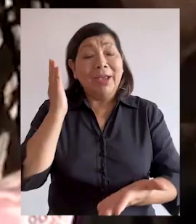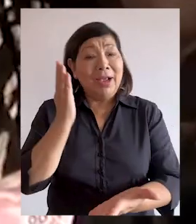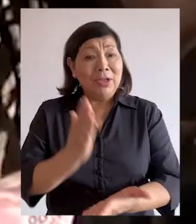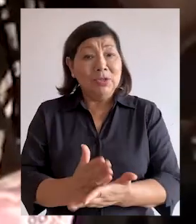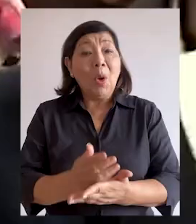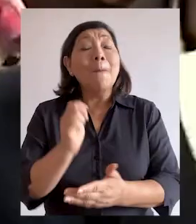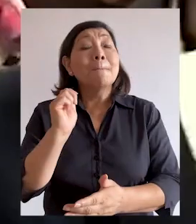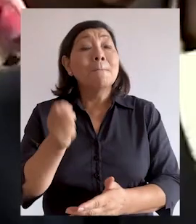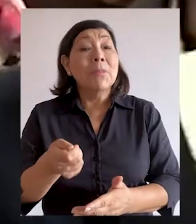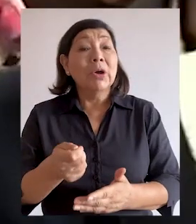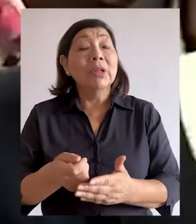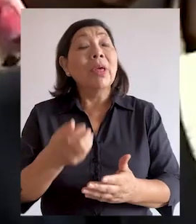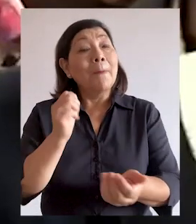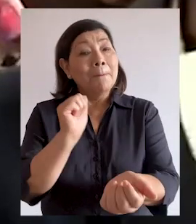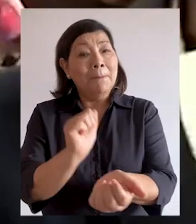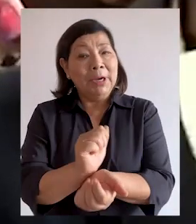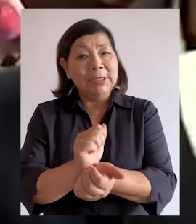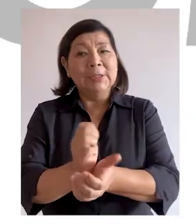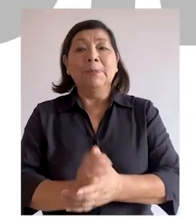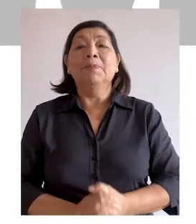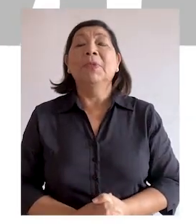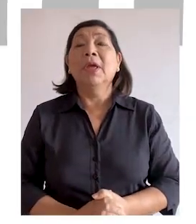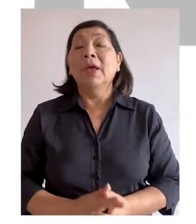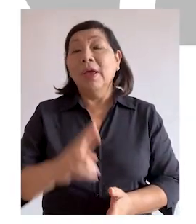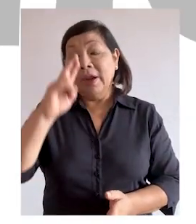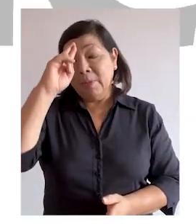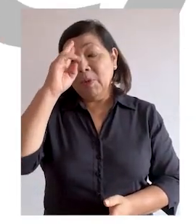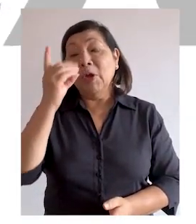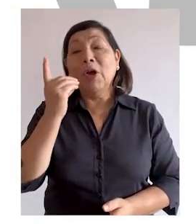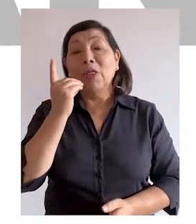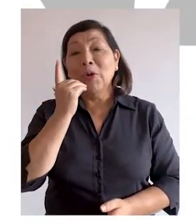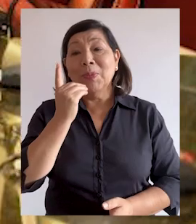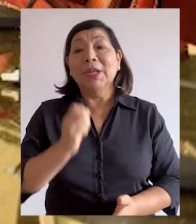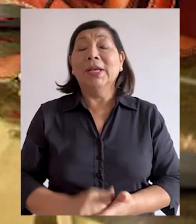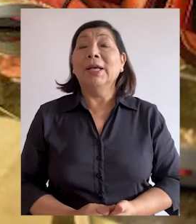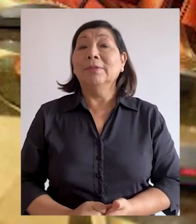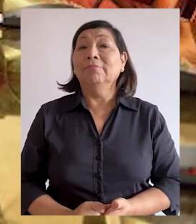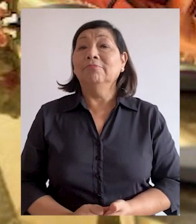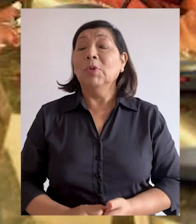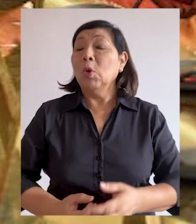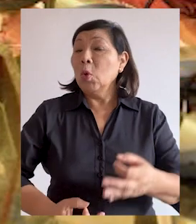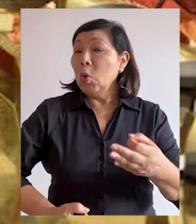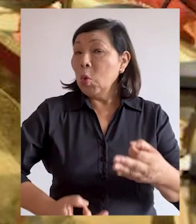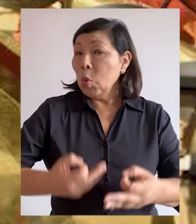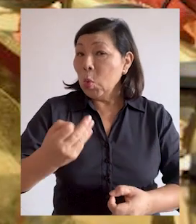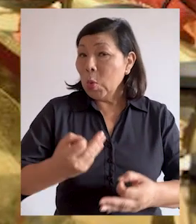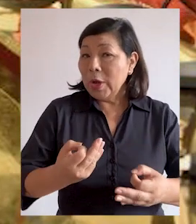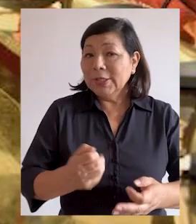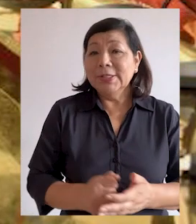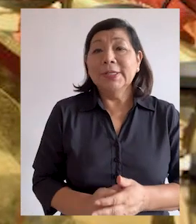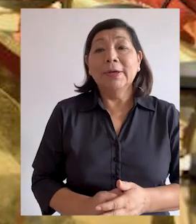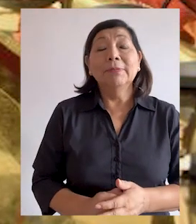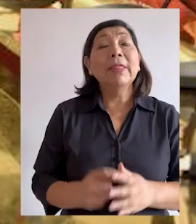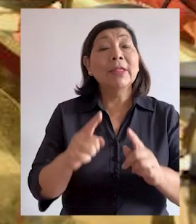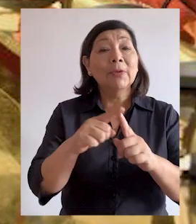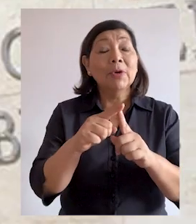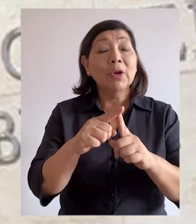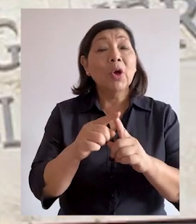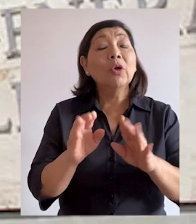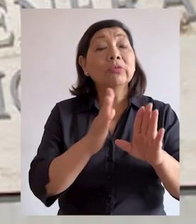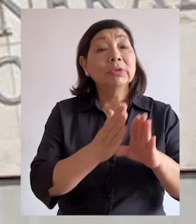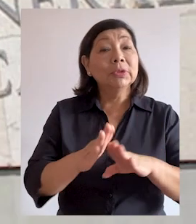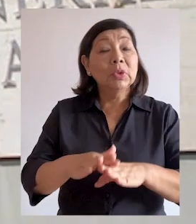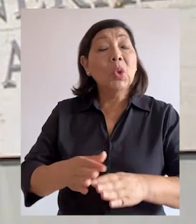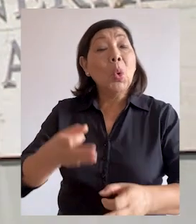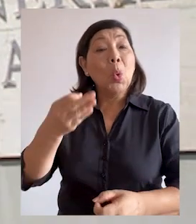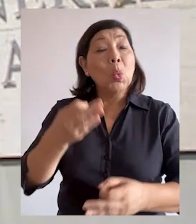sancionarse con multas y penas de cárcel. República Dominicana. Mediante sentencias, el Tribunal Constitucional y la